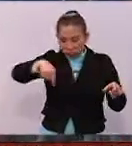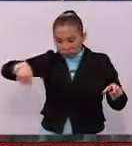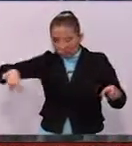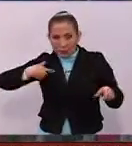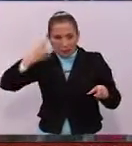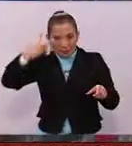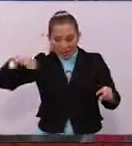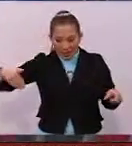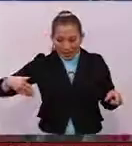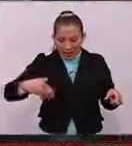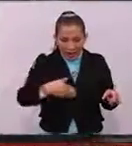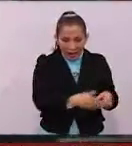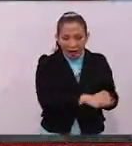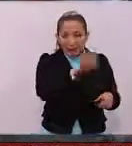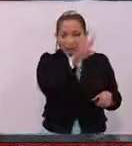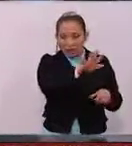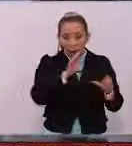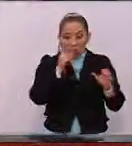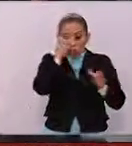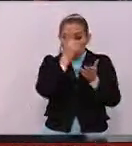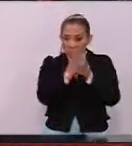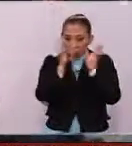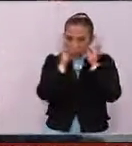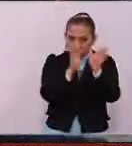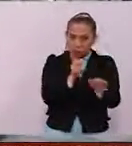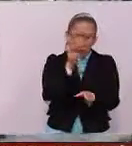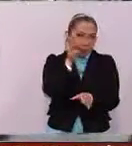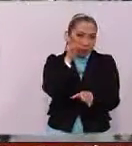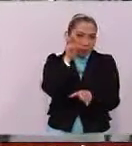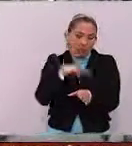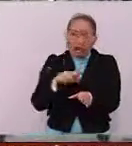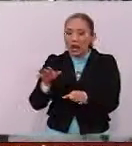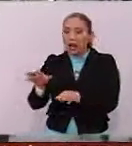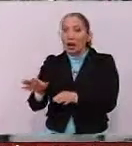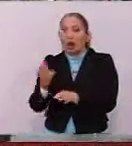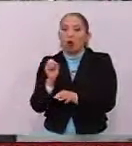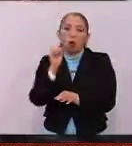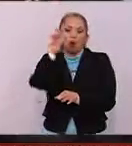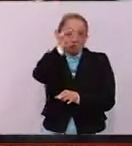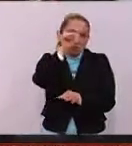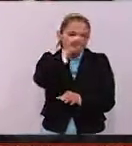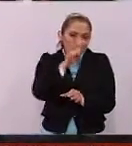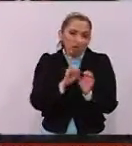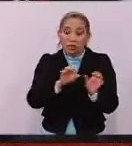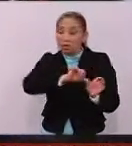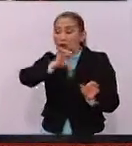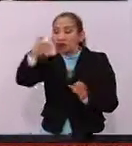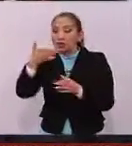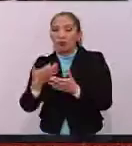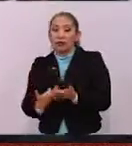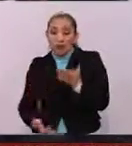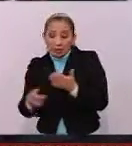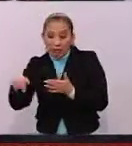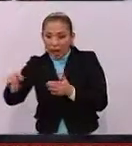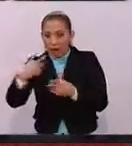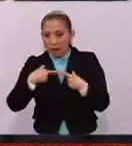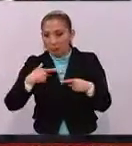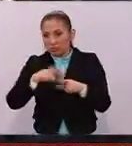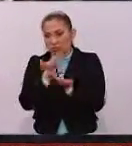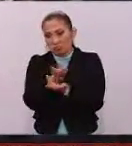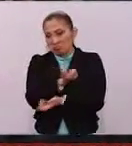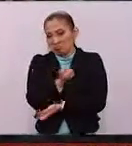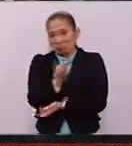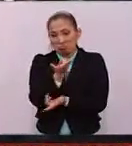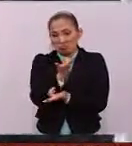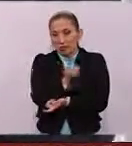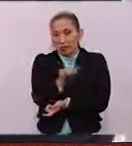Cinco módulos estarán solo para la atención del papa y las autoridades eclesiásticas y el resto de los puestos se instalarán en los eventos. La